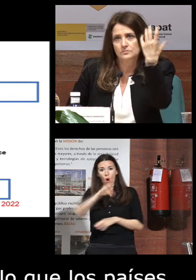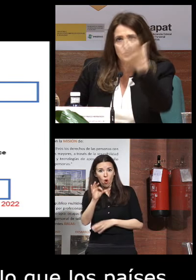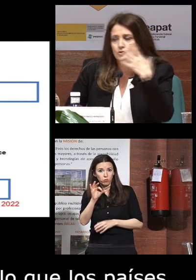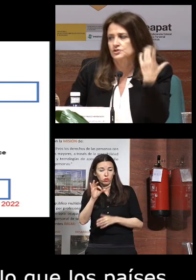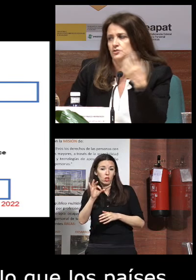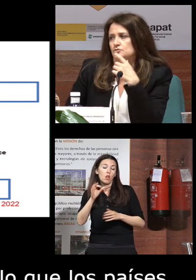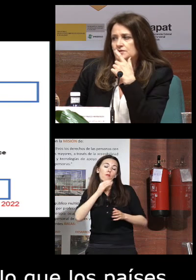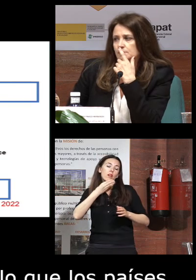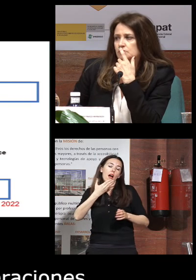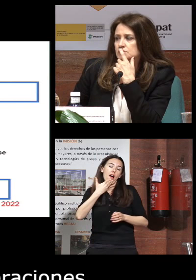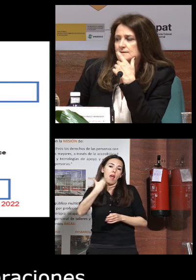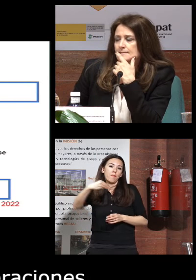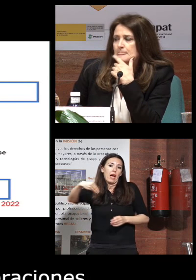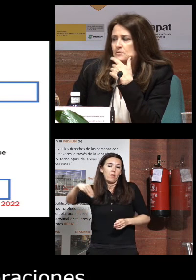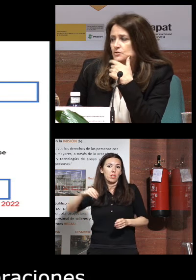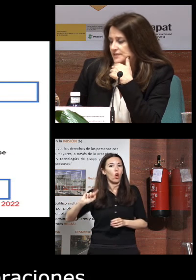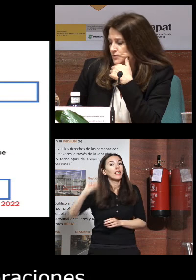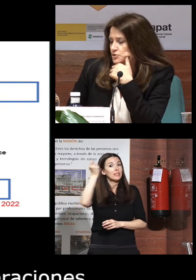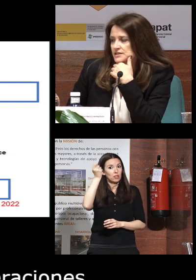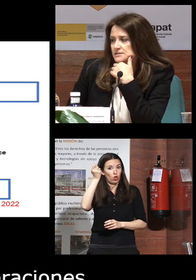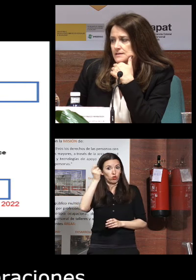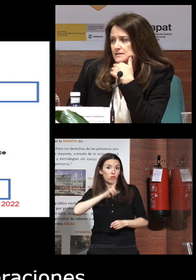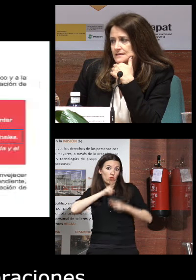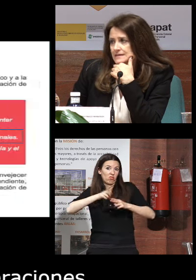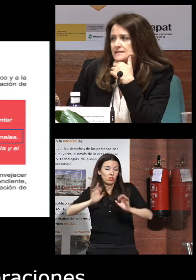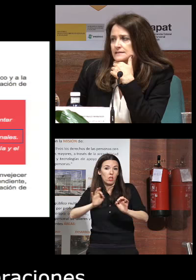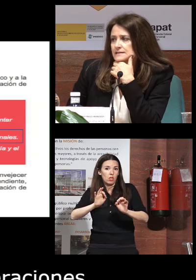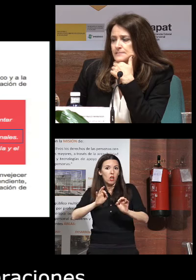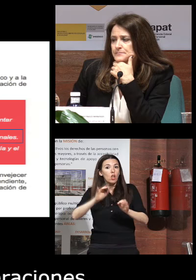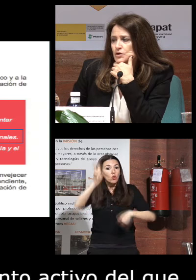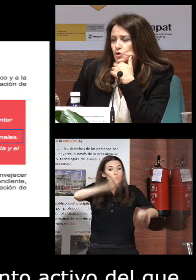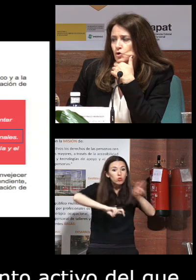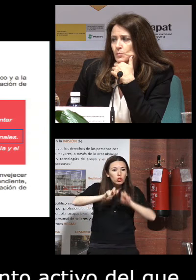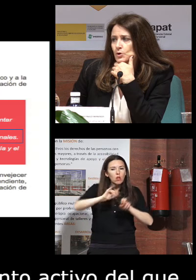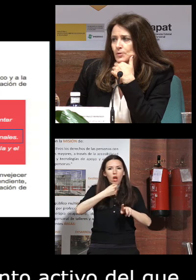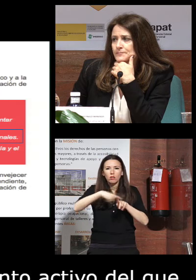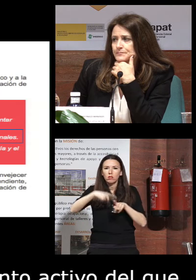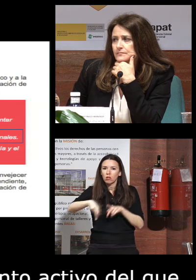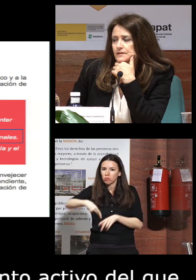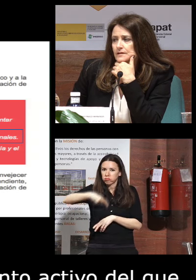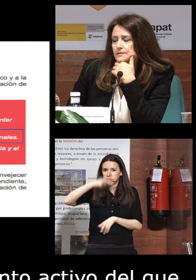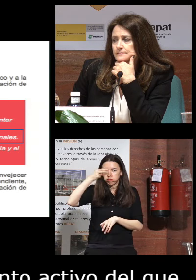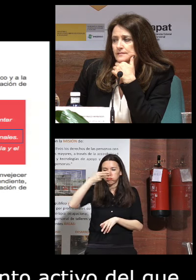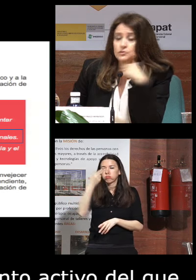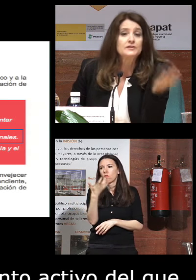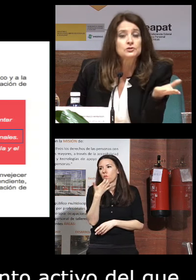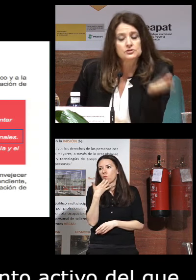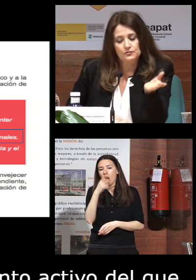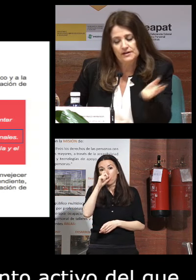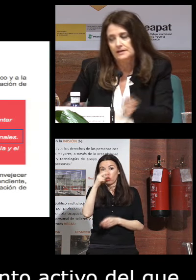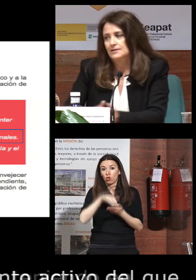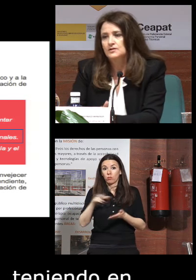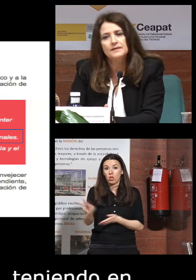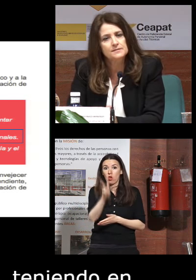un poco todos estos conceptos pues encontrar algunas cosas interesantes como el 2002